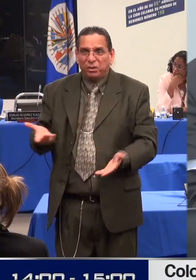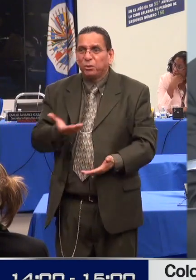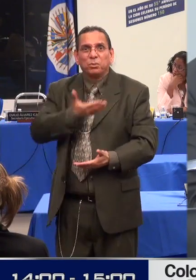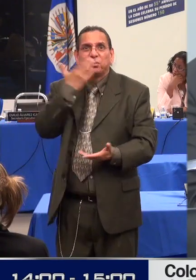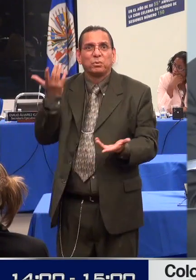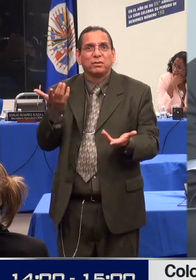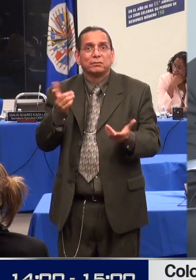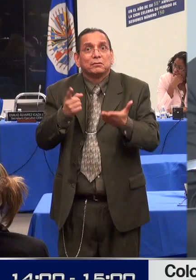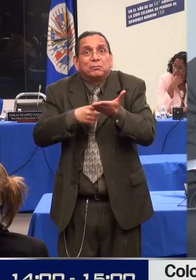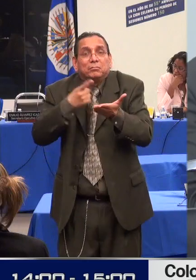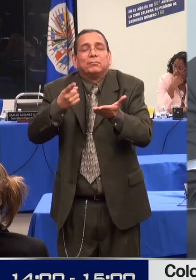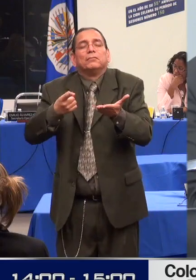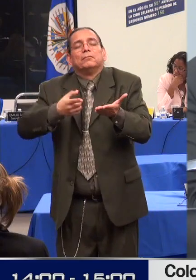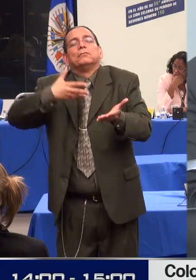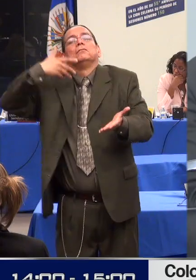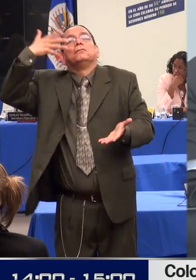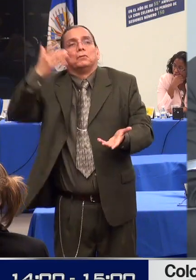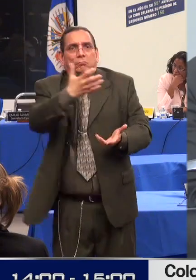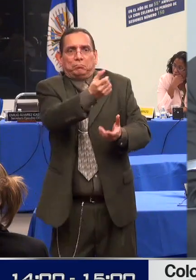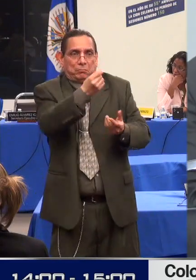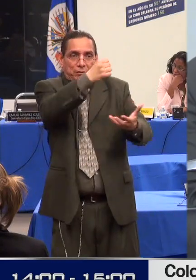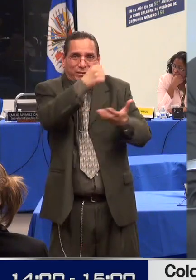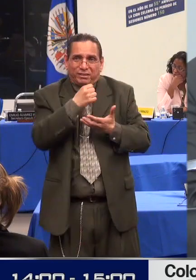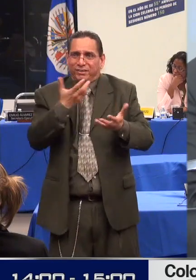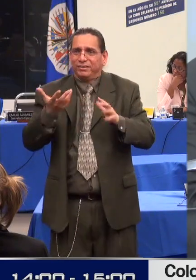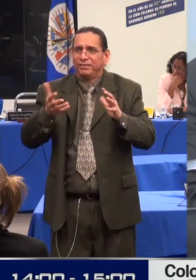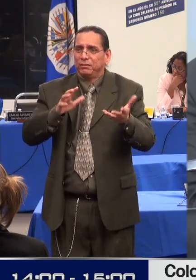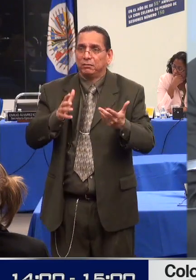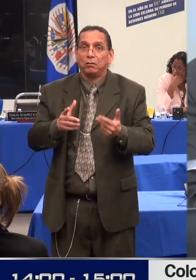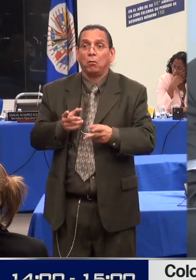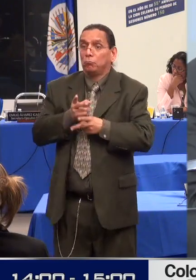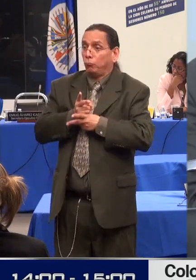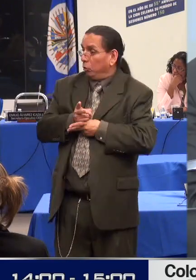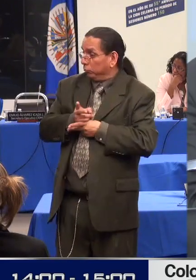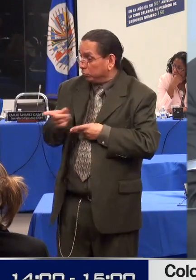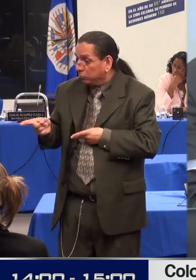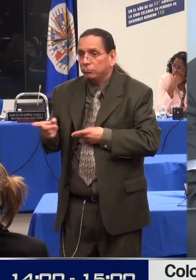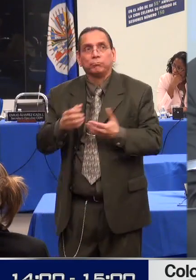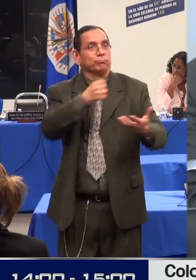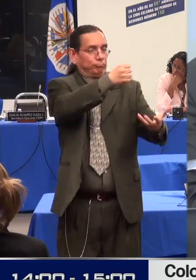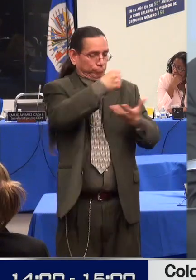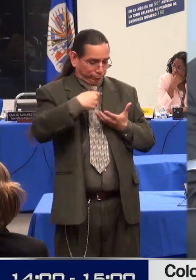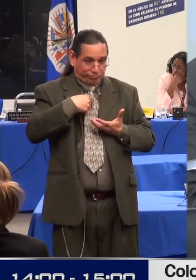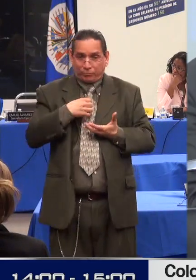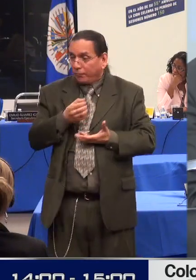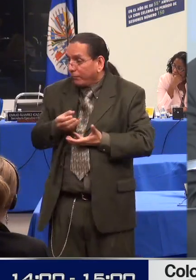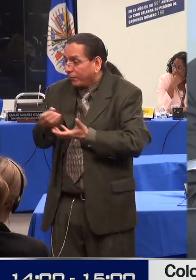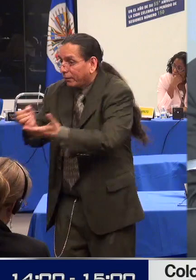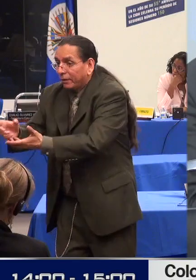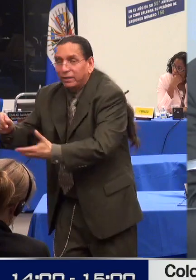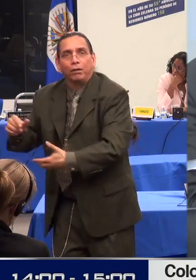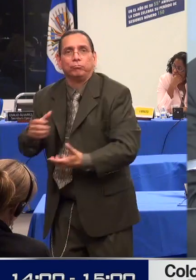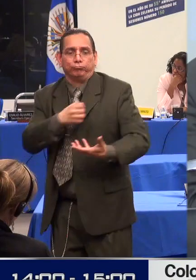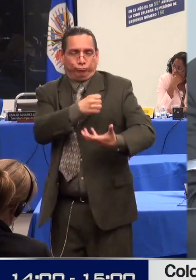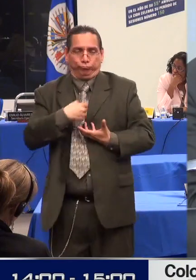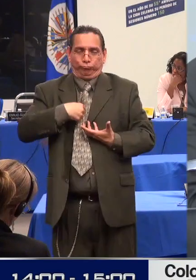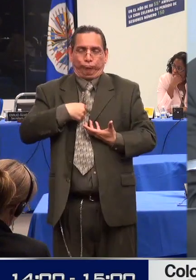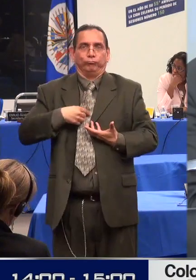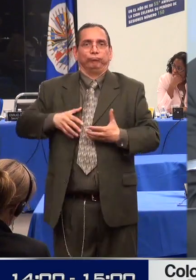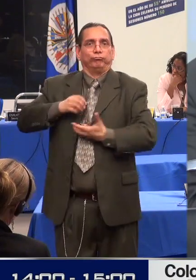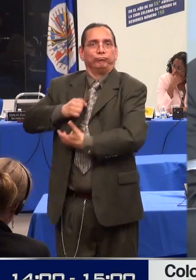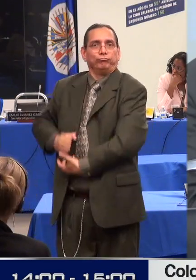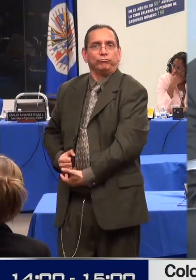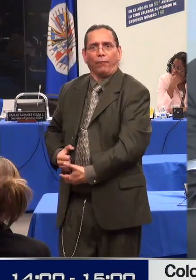decir que a pesar de que la Corte Constitucional sí generó un estándar más alto para los casos de